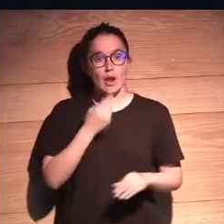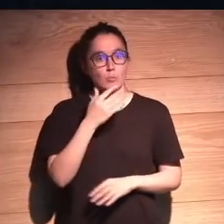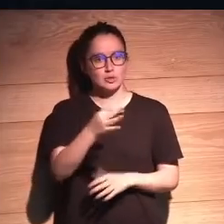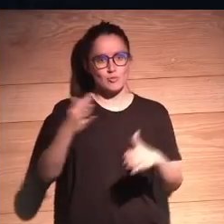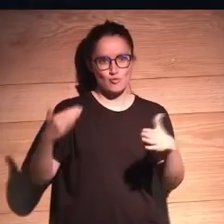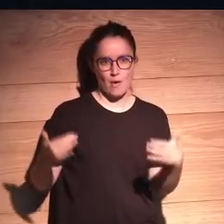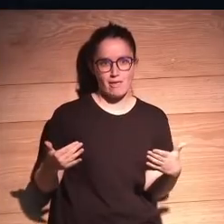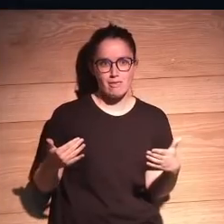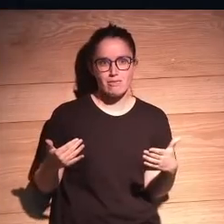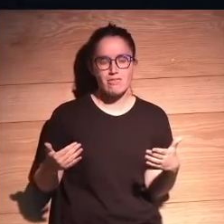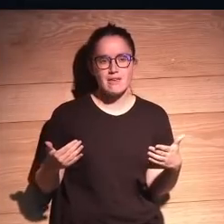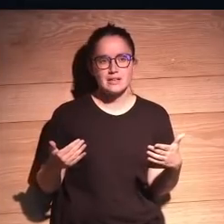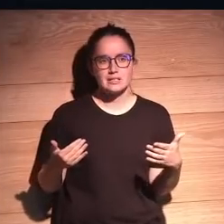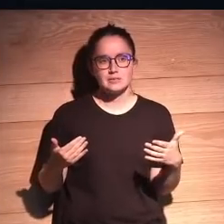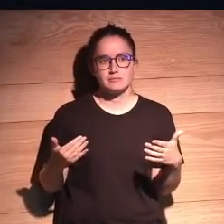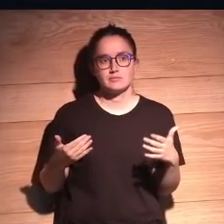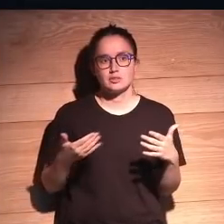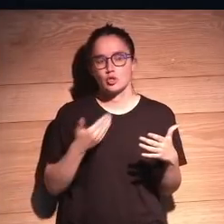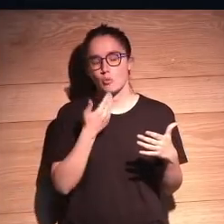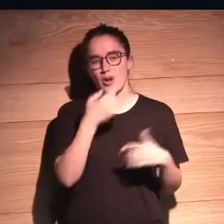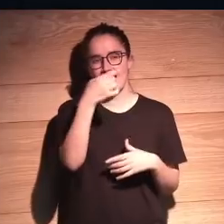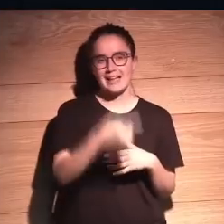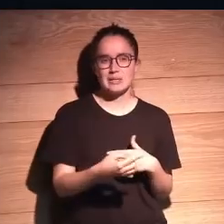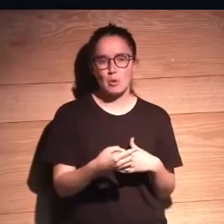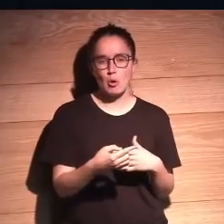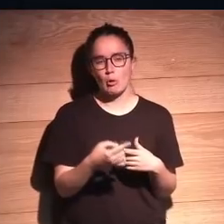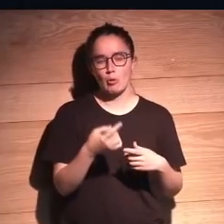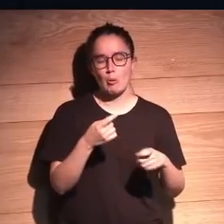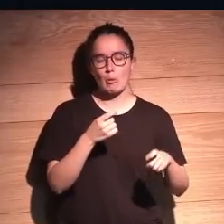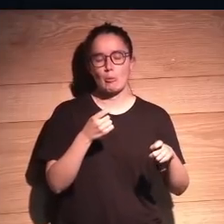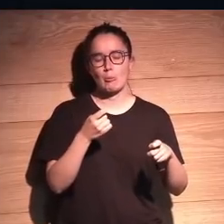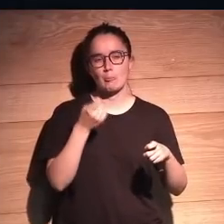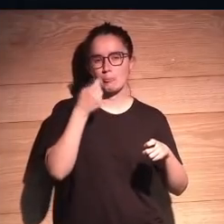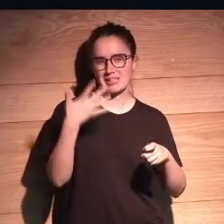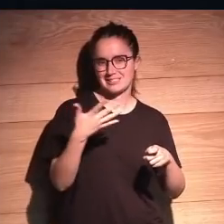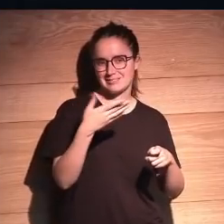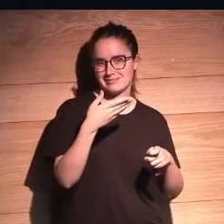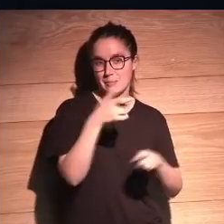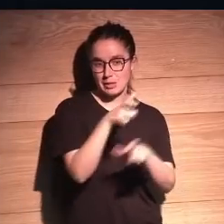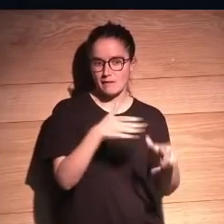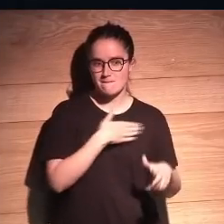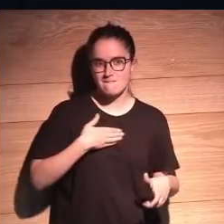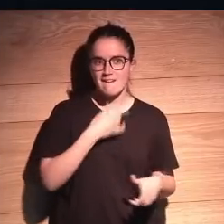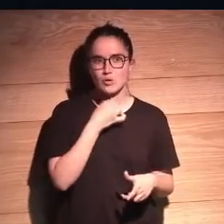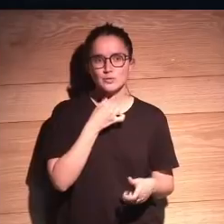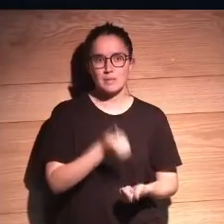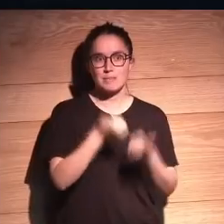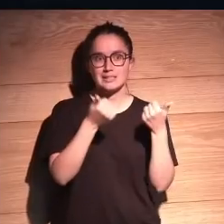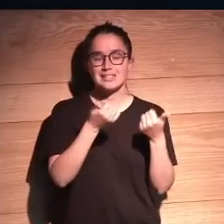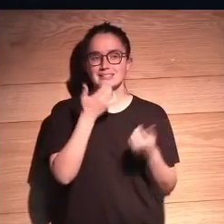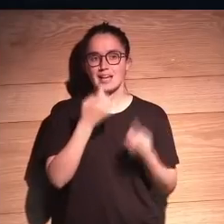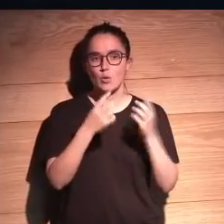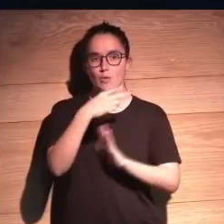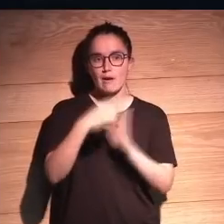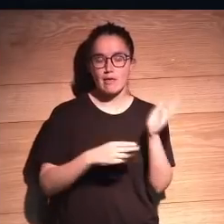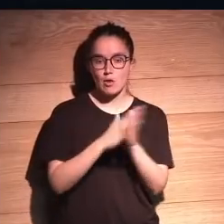positivo. Y de alguna manera vende mucho más ser negativo que positivo. Y, bueno, si alguien ha